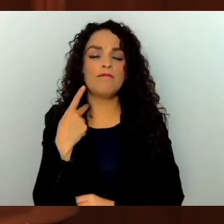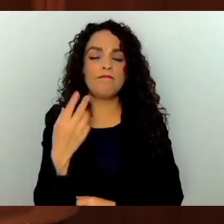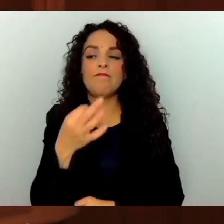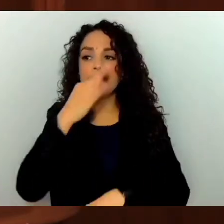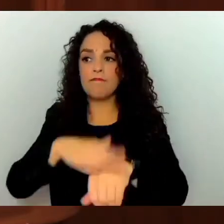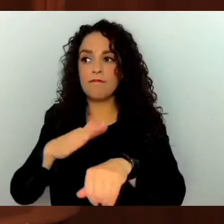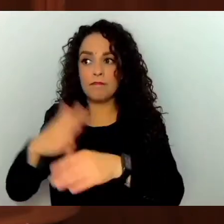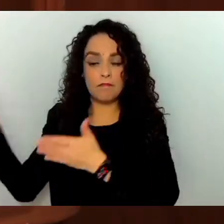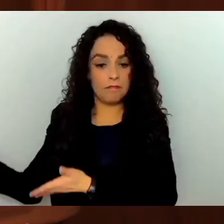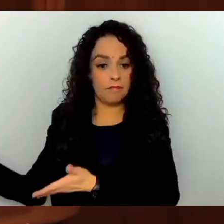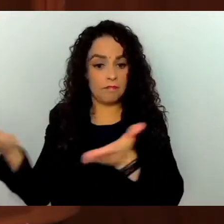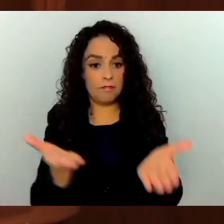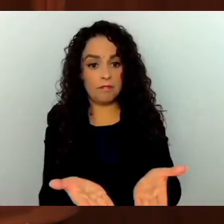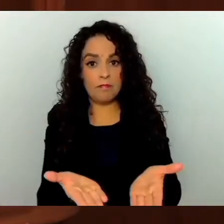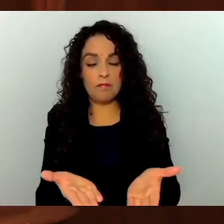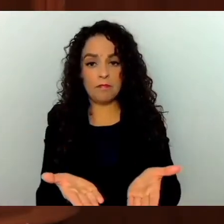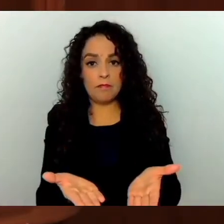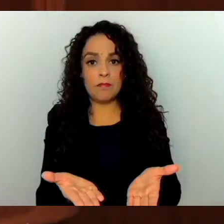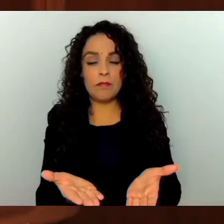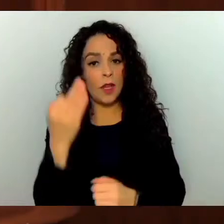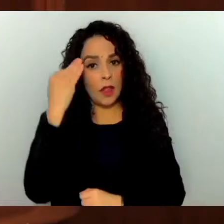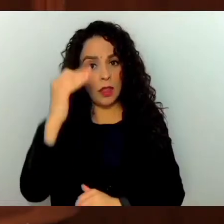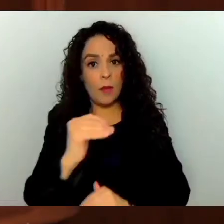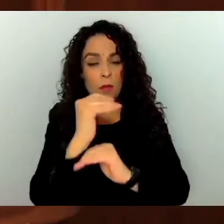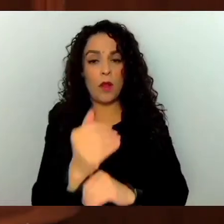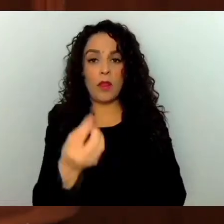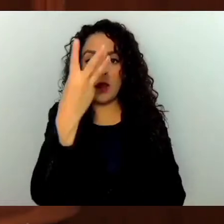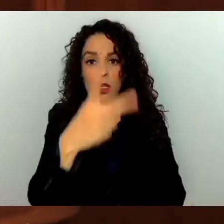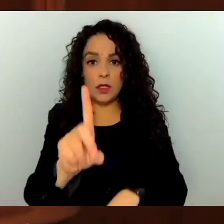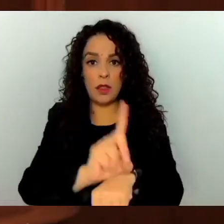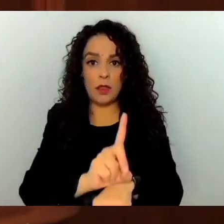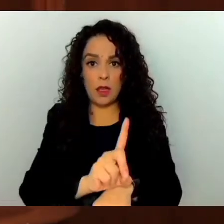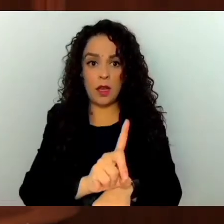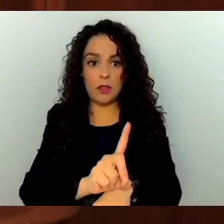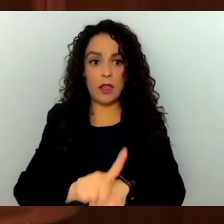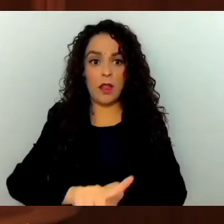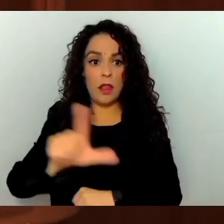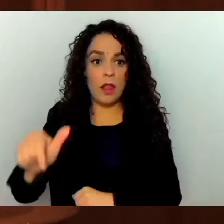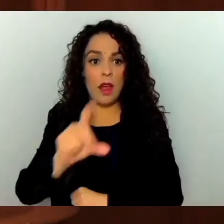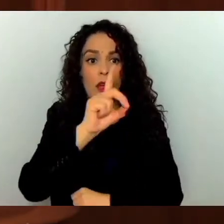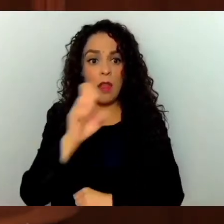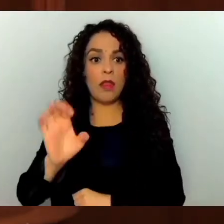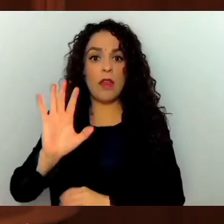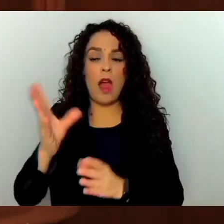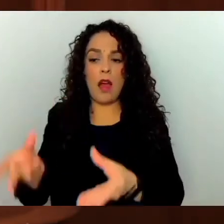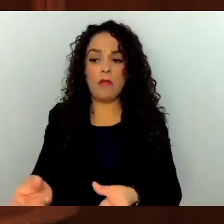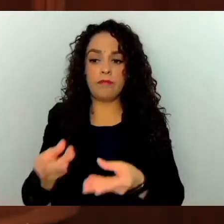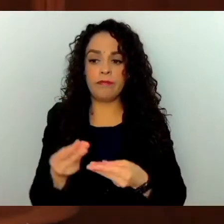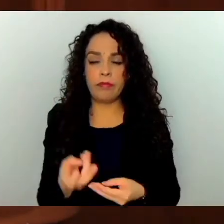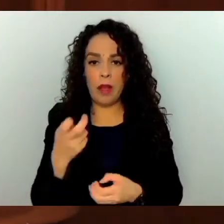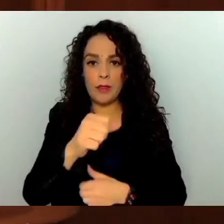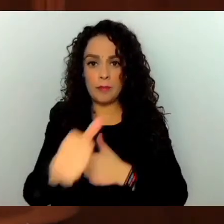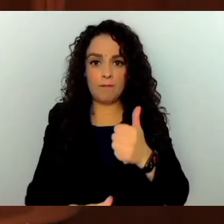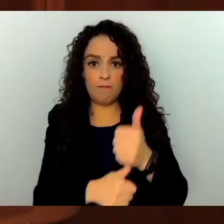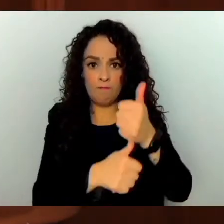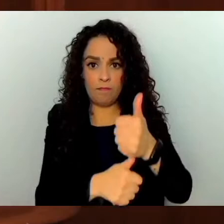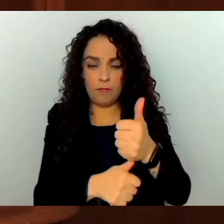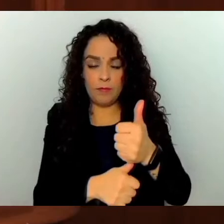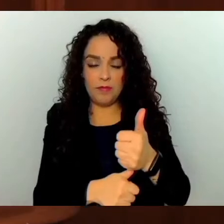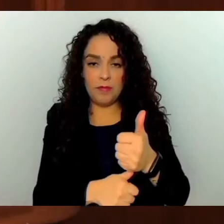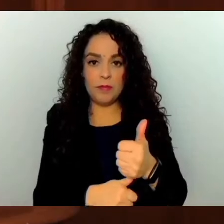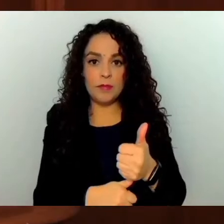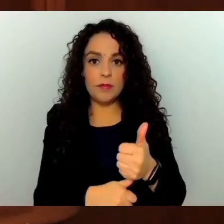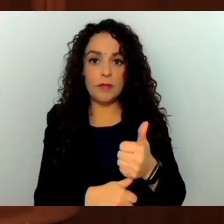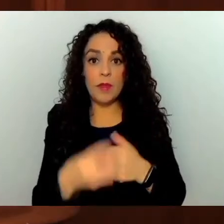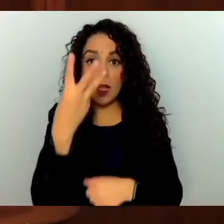candidatos en un plazo no mayor a tres días naturales siguientes a la recepción de las ternas. En un periodo no mayor